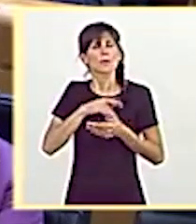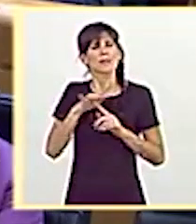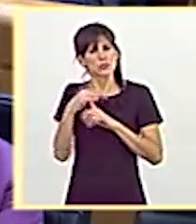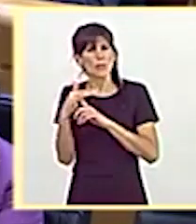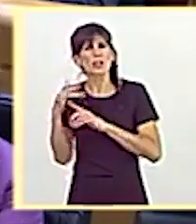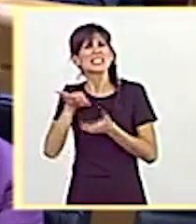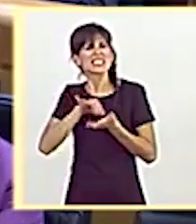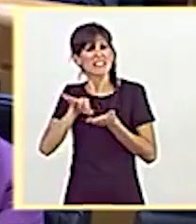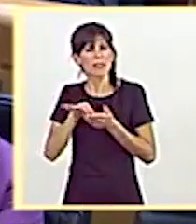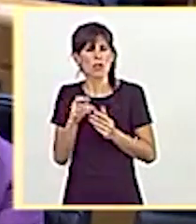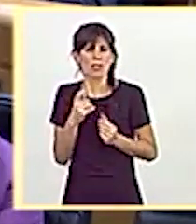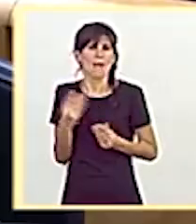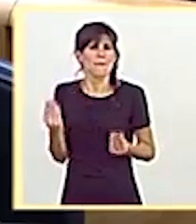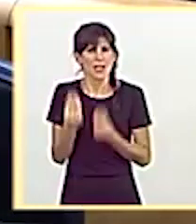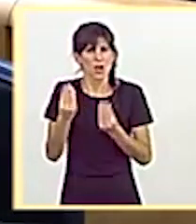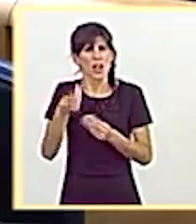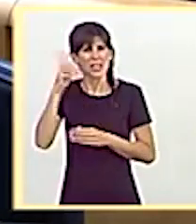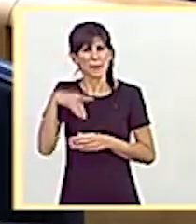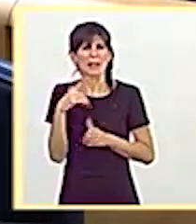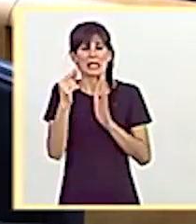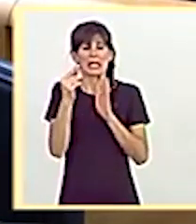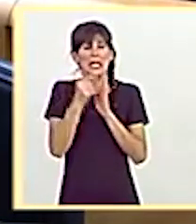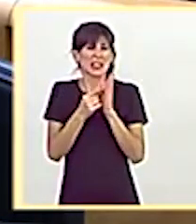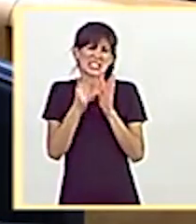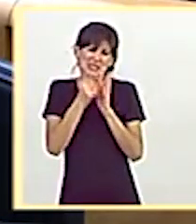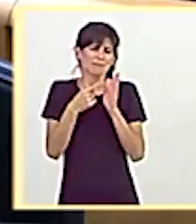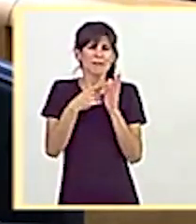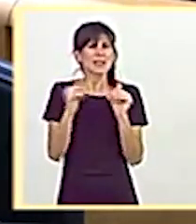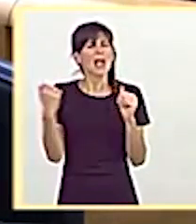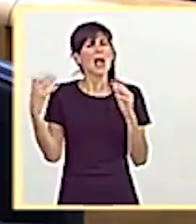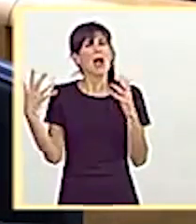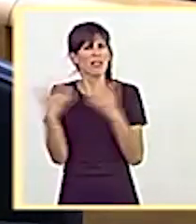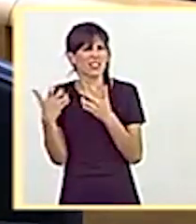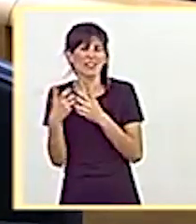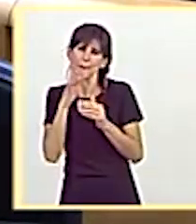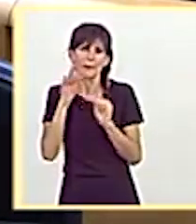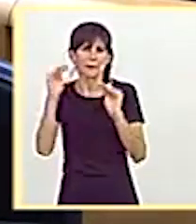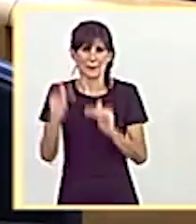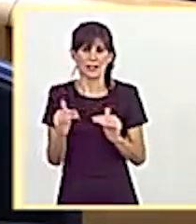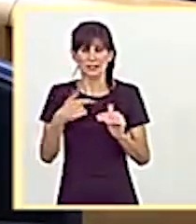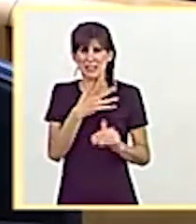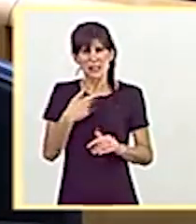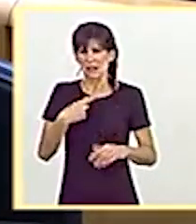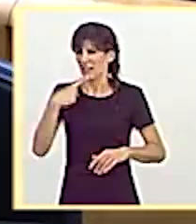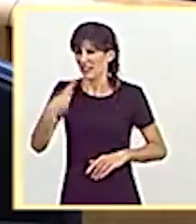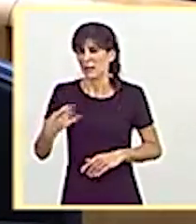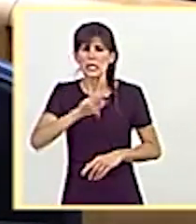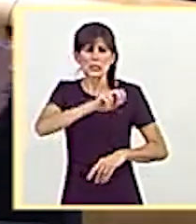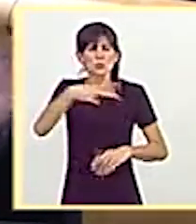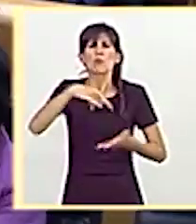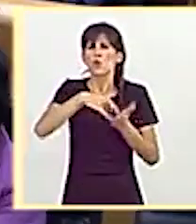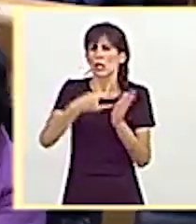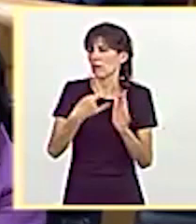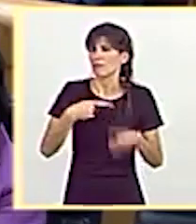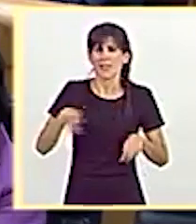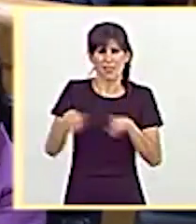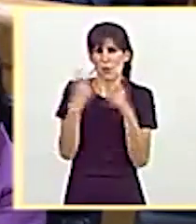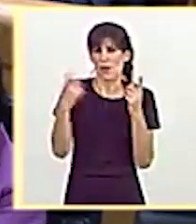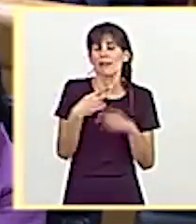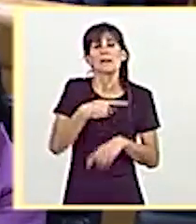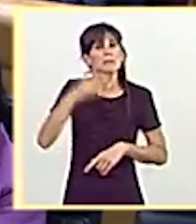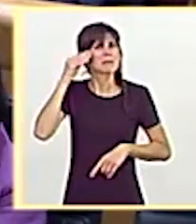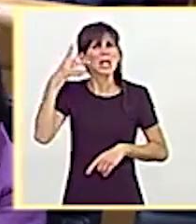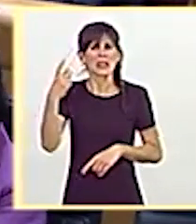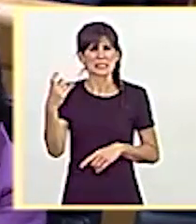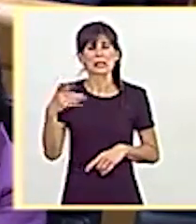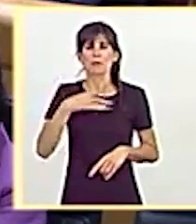mejorar también los índices de sinestralidad. De todas formas, quiero adelantarle que, con independencia del resultado del proyecto, creemos que es necesario